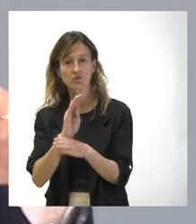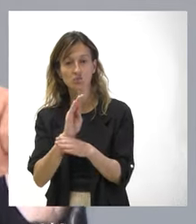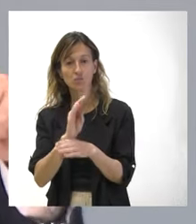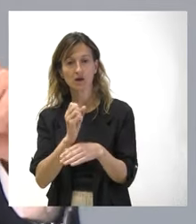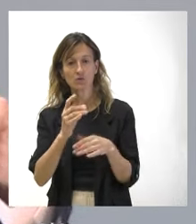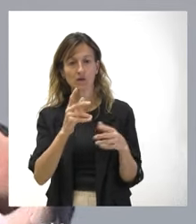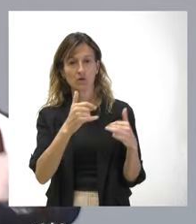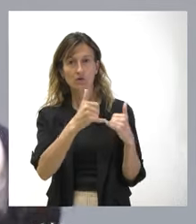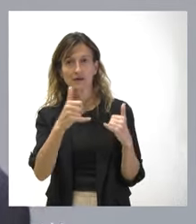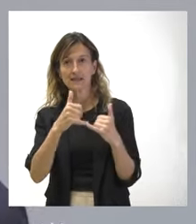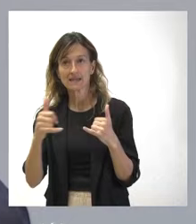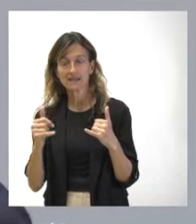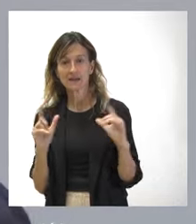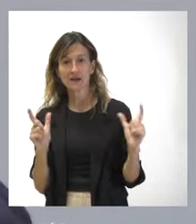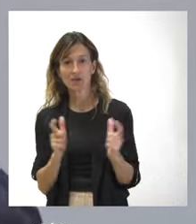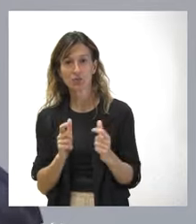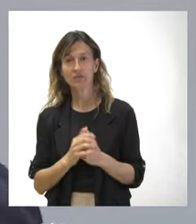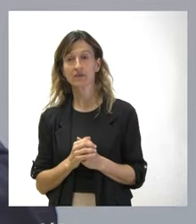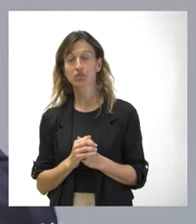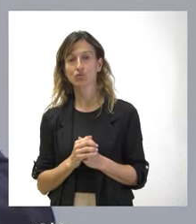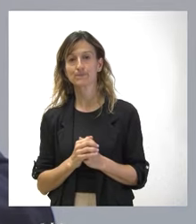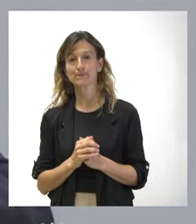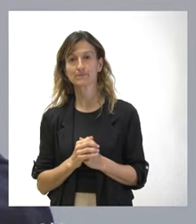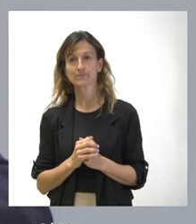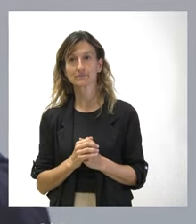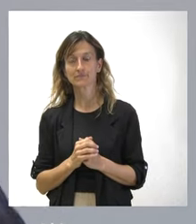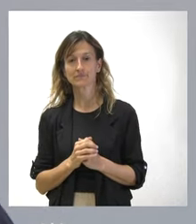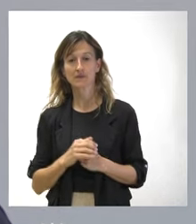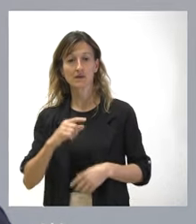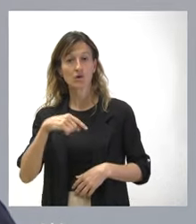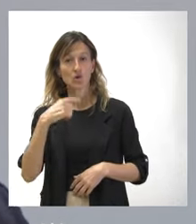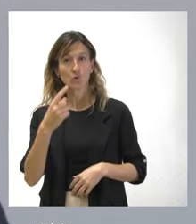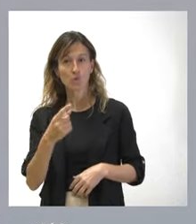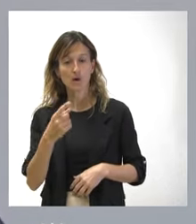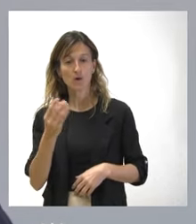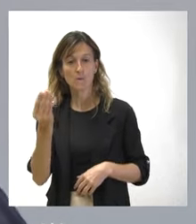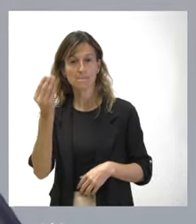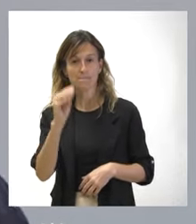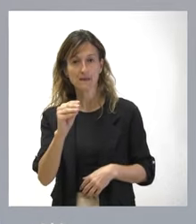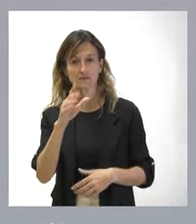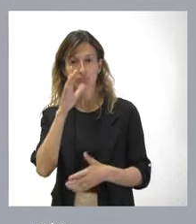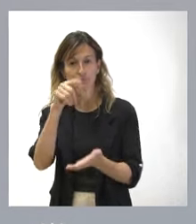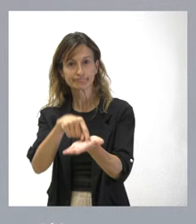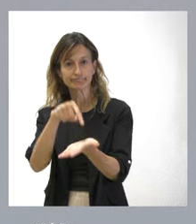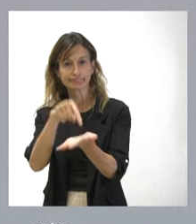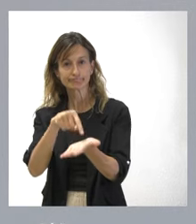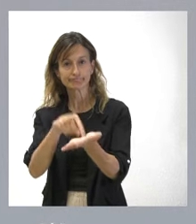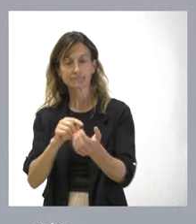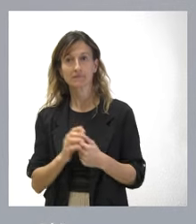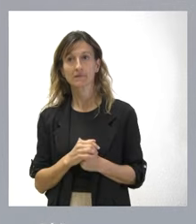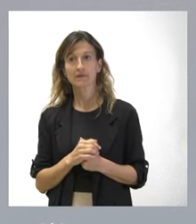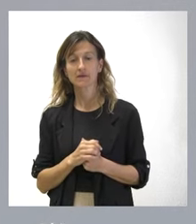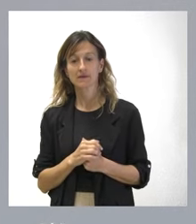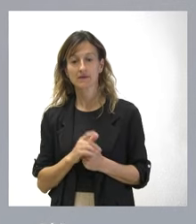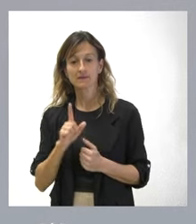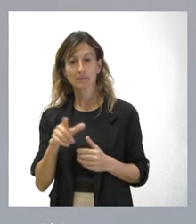tramos que se podían beneficiar era más reducido. Posteriormente conseguimos que se incrementara a través de nuestra reivindicación y la reivindicación de un grupo de